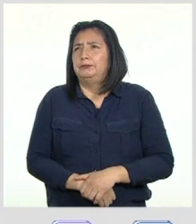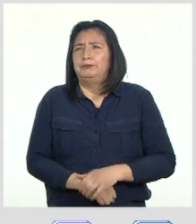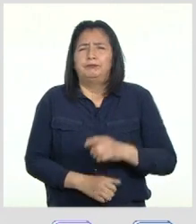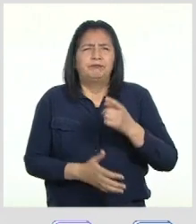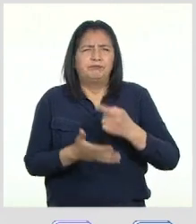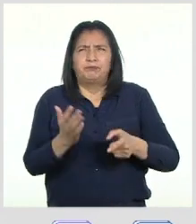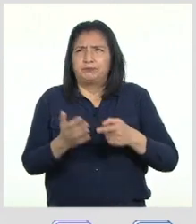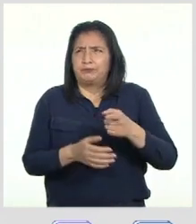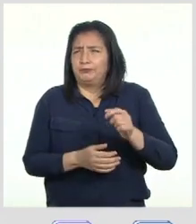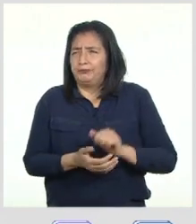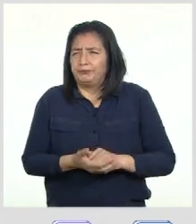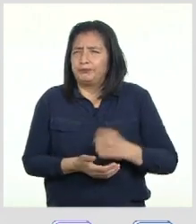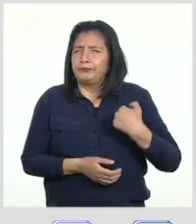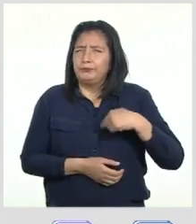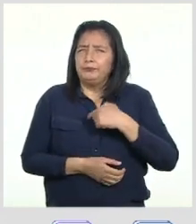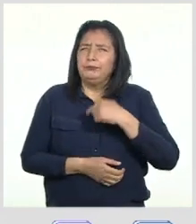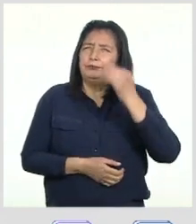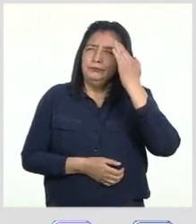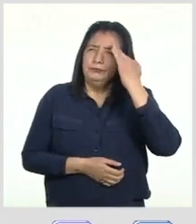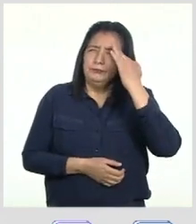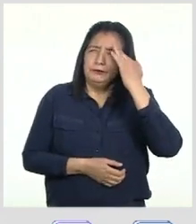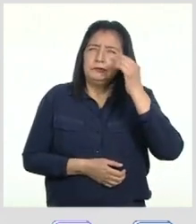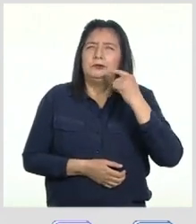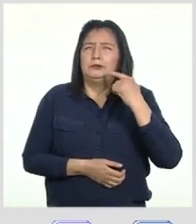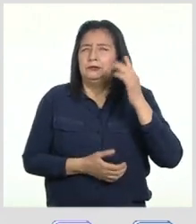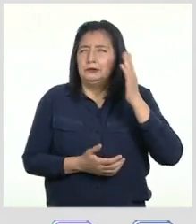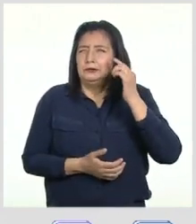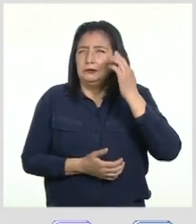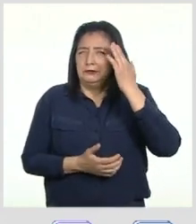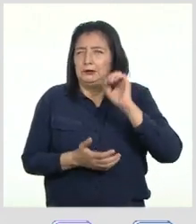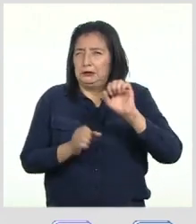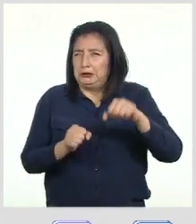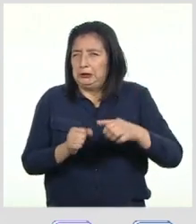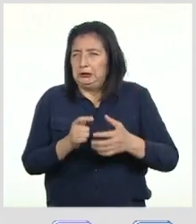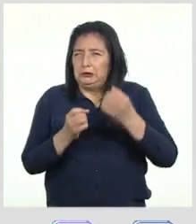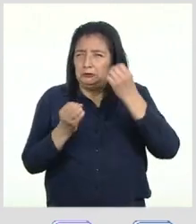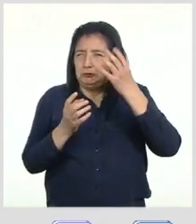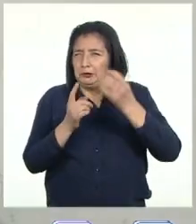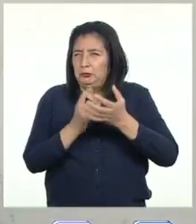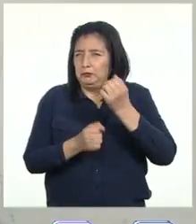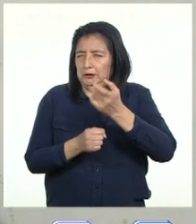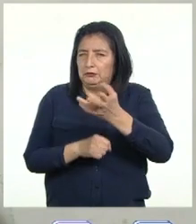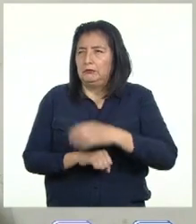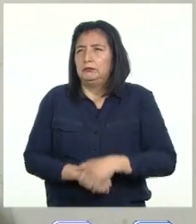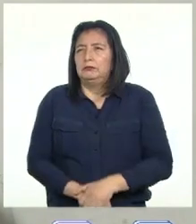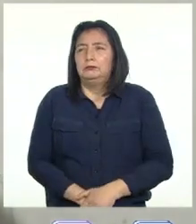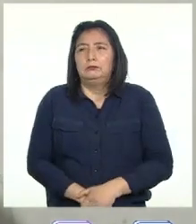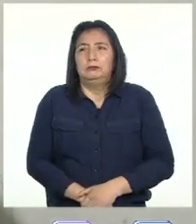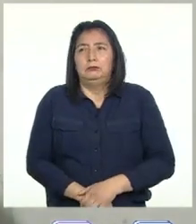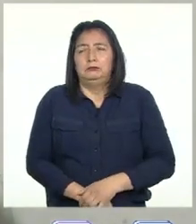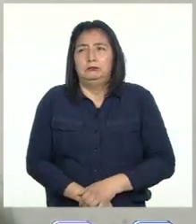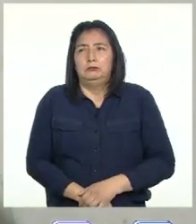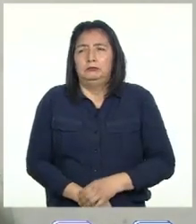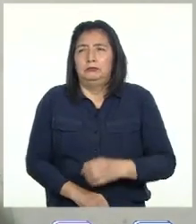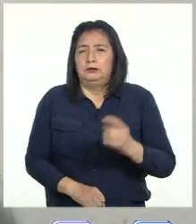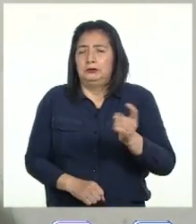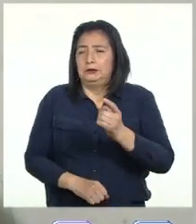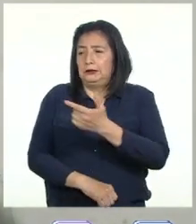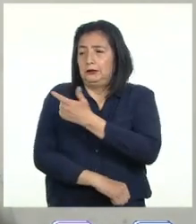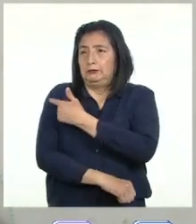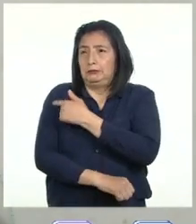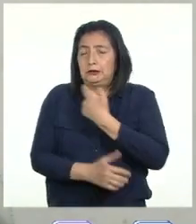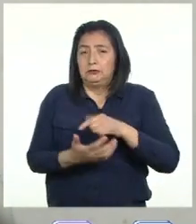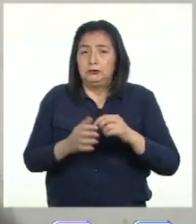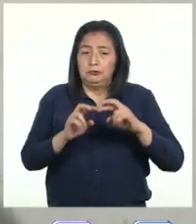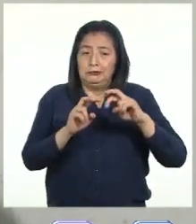aspectos debemos tomar en cuenta para saber si éstas son confiables? Cada vacuna tiene detrás un